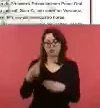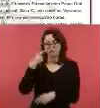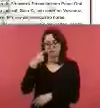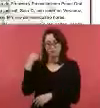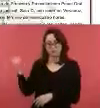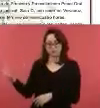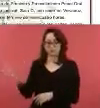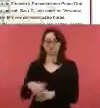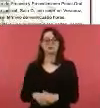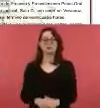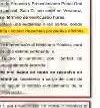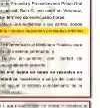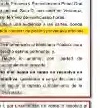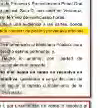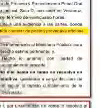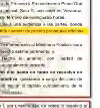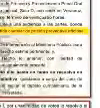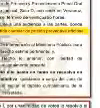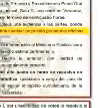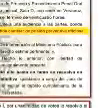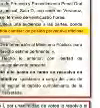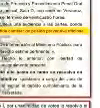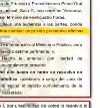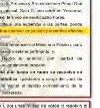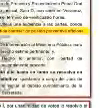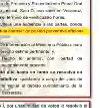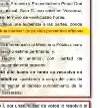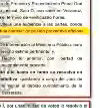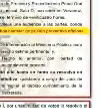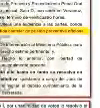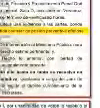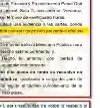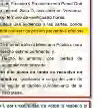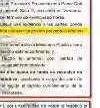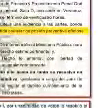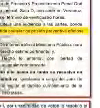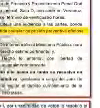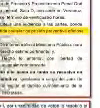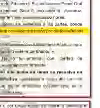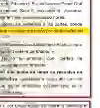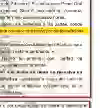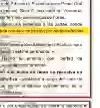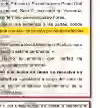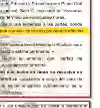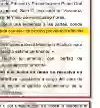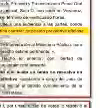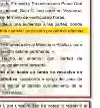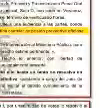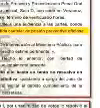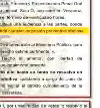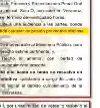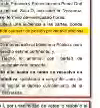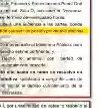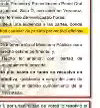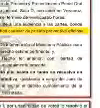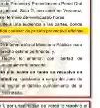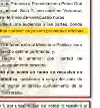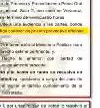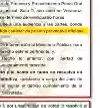magistrado. Ellos integran el primer tribunal colegiado en materia penal del séptimo circuito.